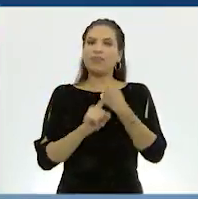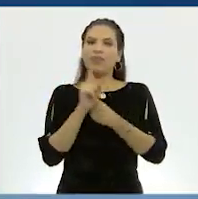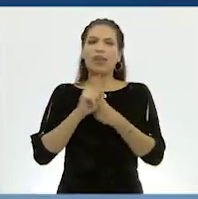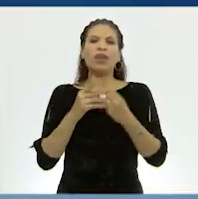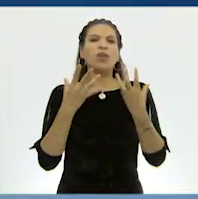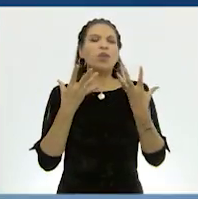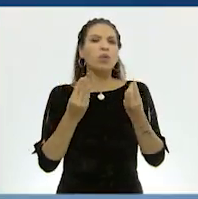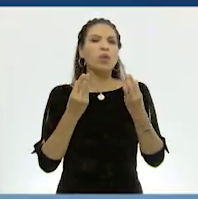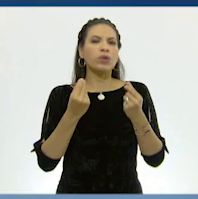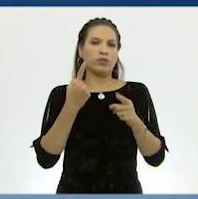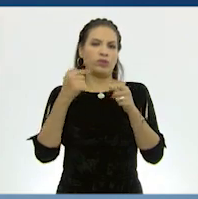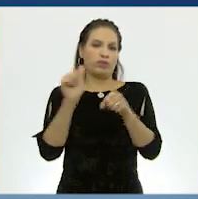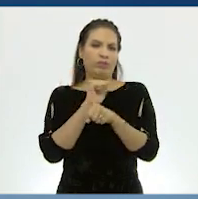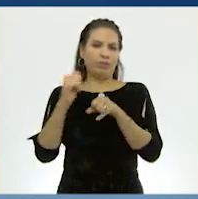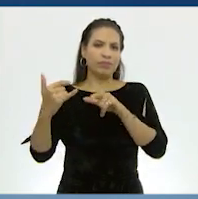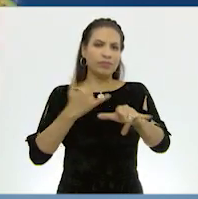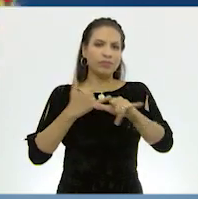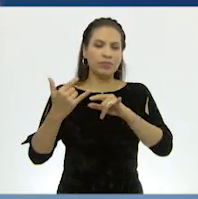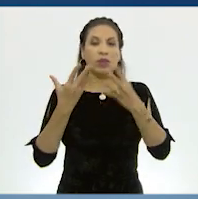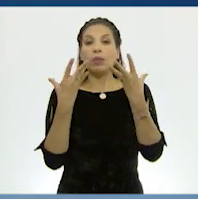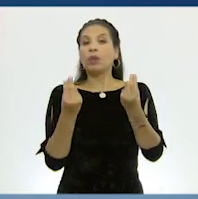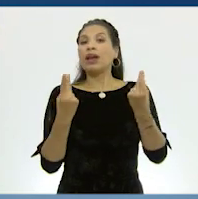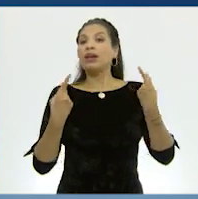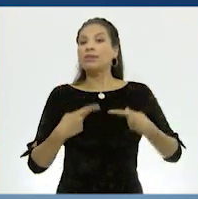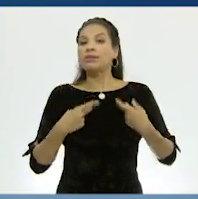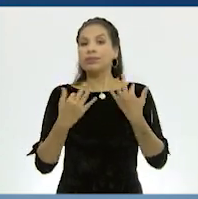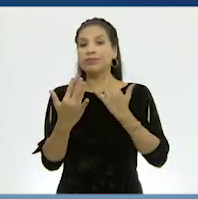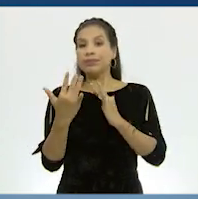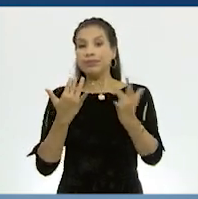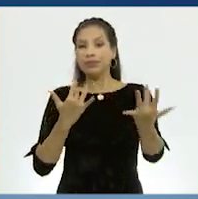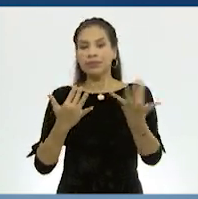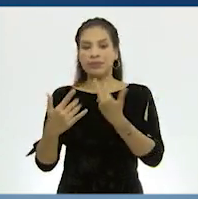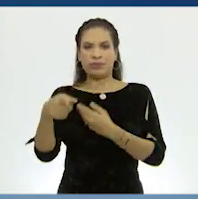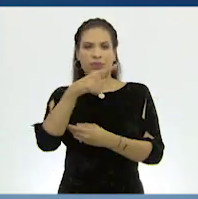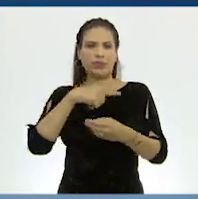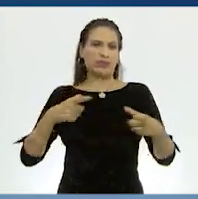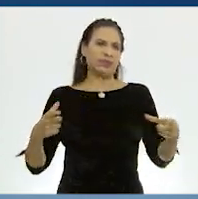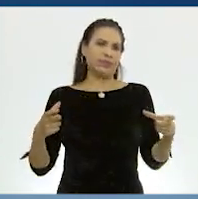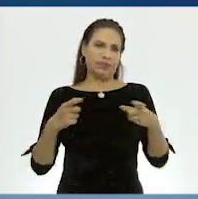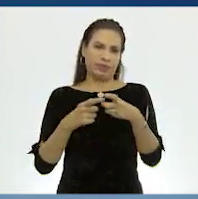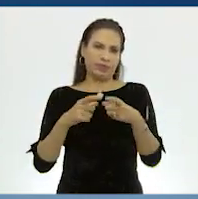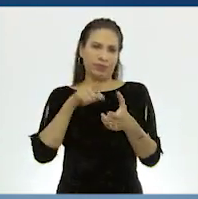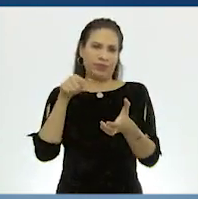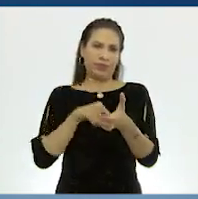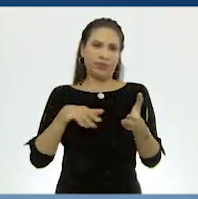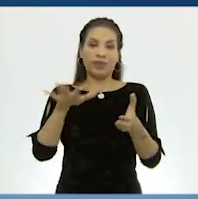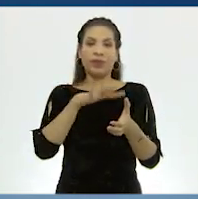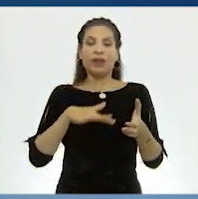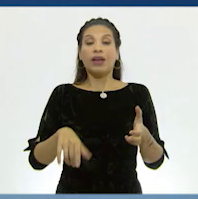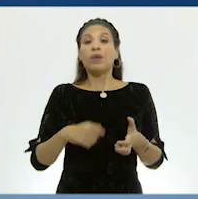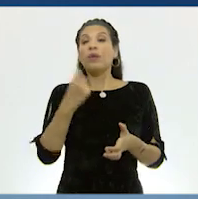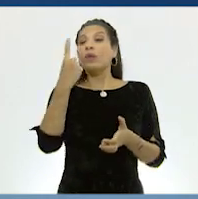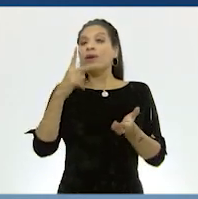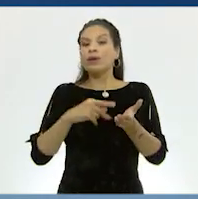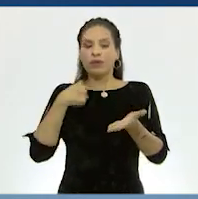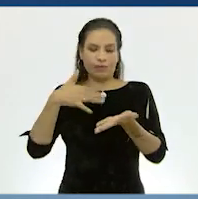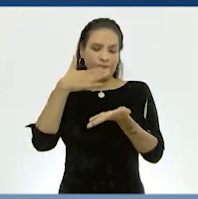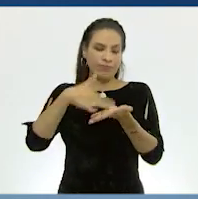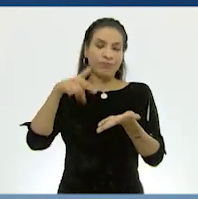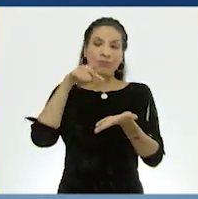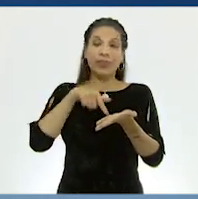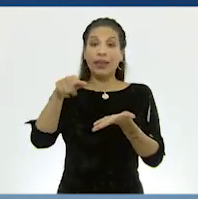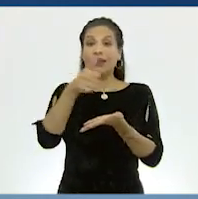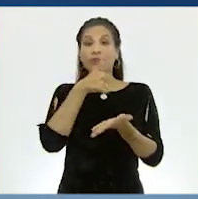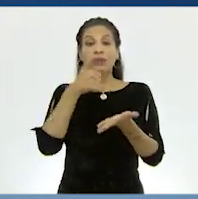muchísimos autos y muchas personas en un espacio muy pequeño. Una vez leí que